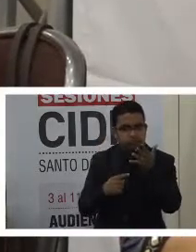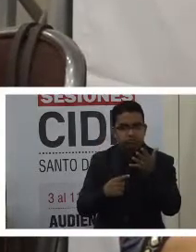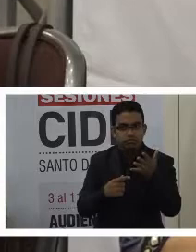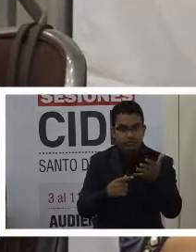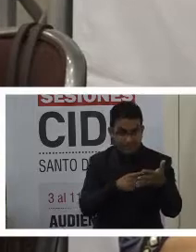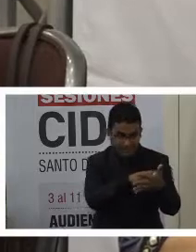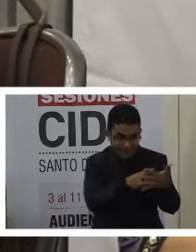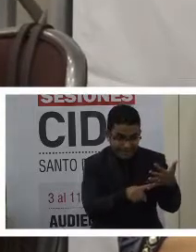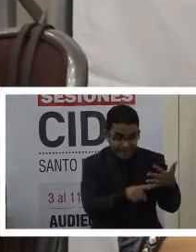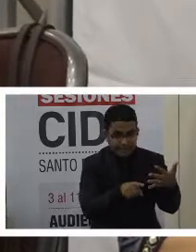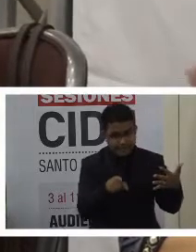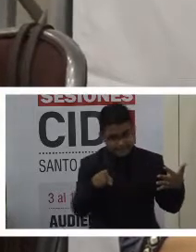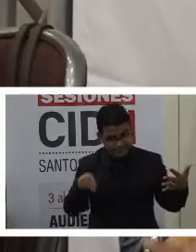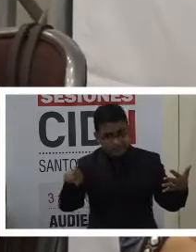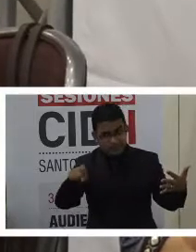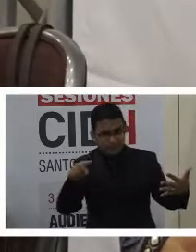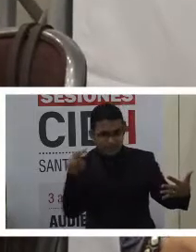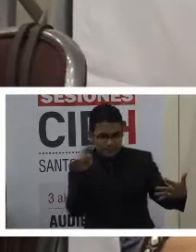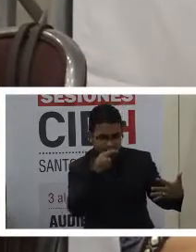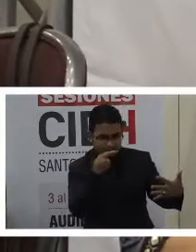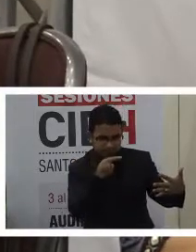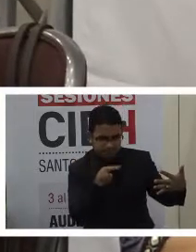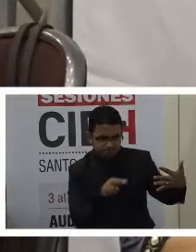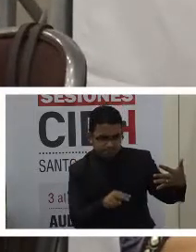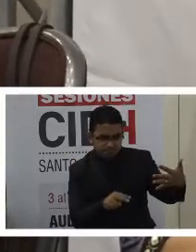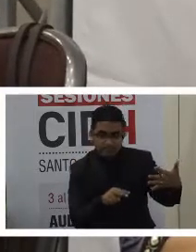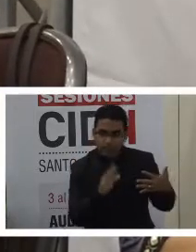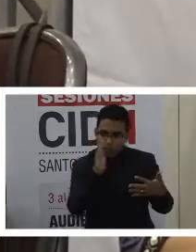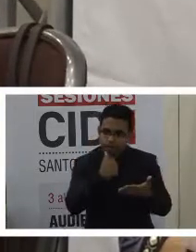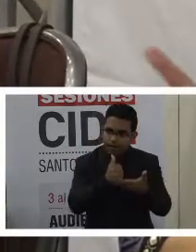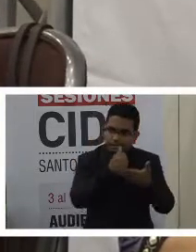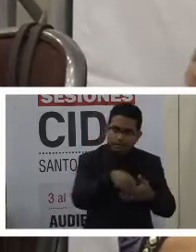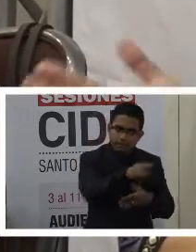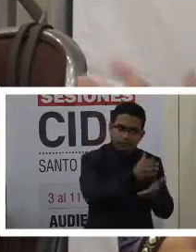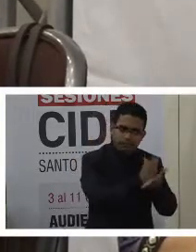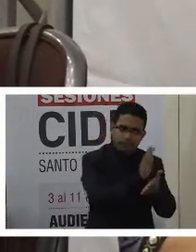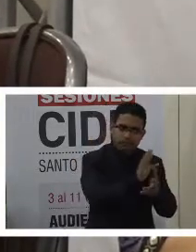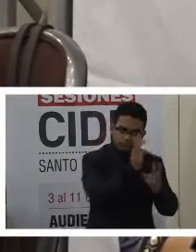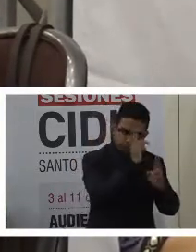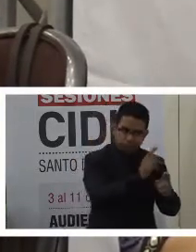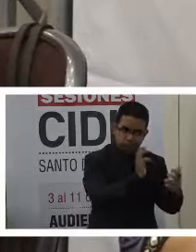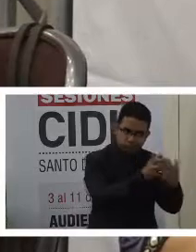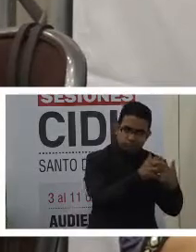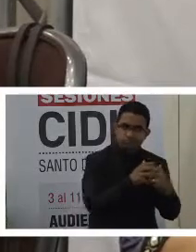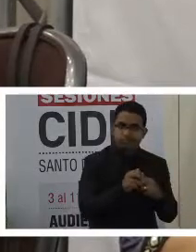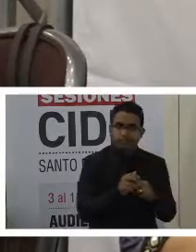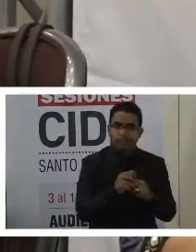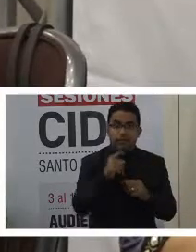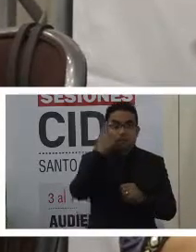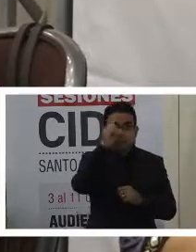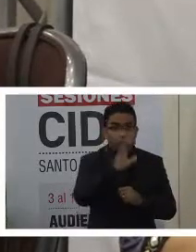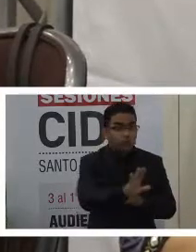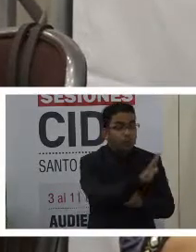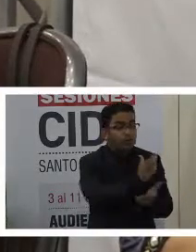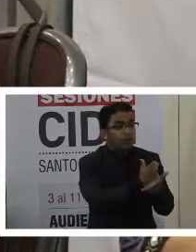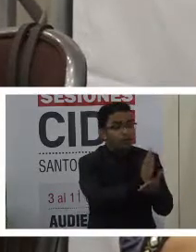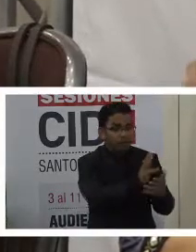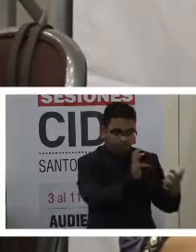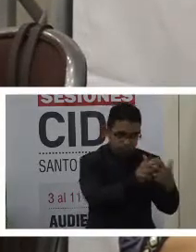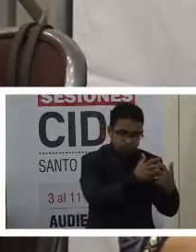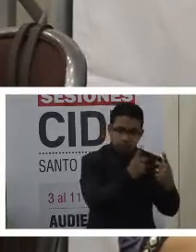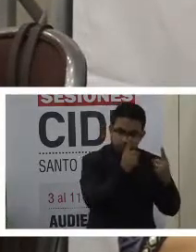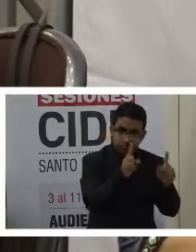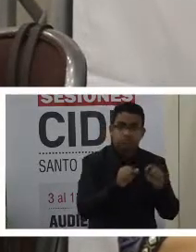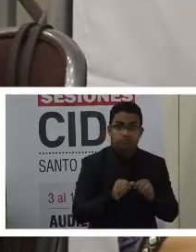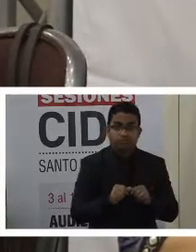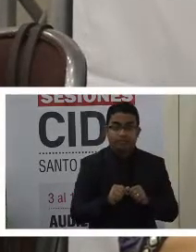precisamente la efectividad de sus derechos, en la búsqueda de la efectividad de sus derechos. Y